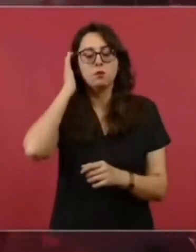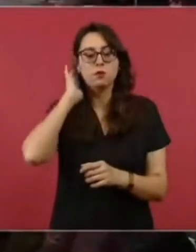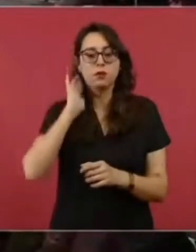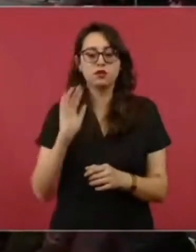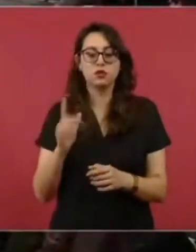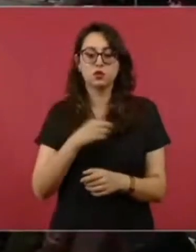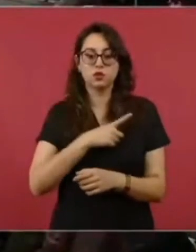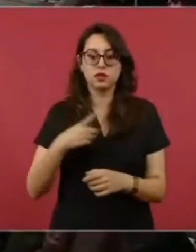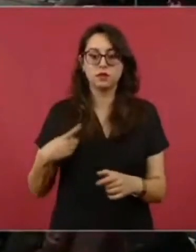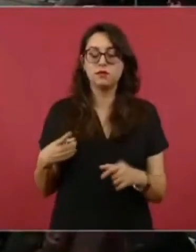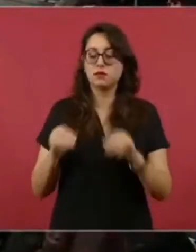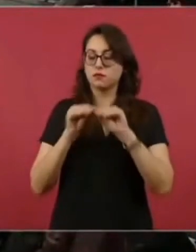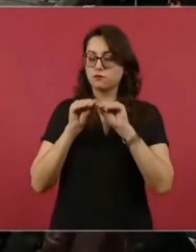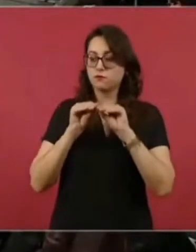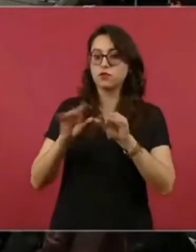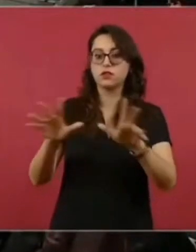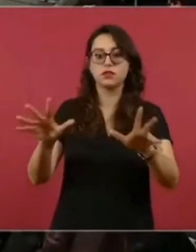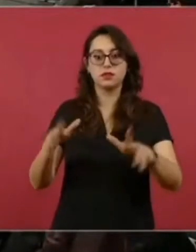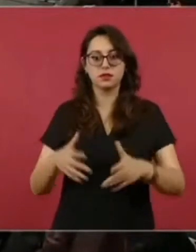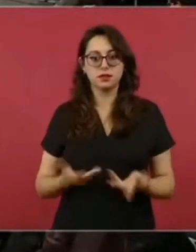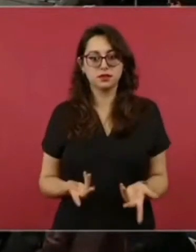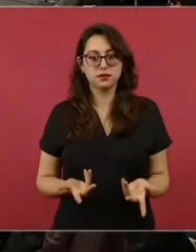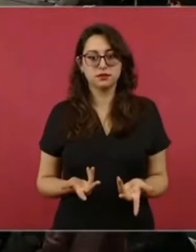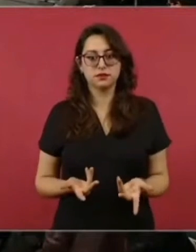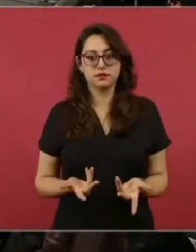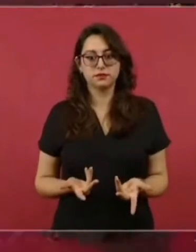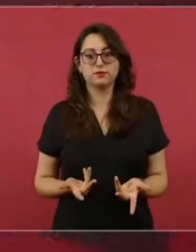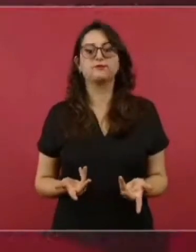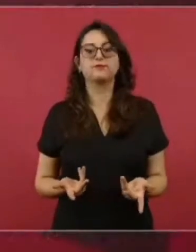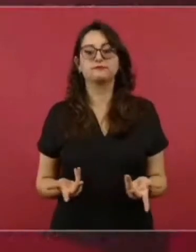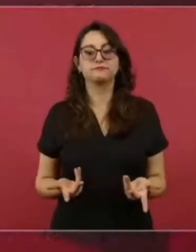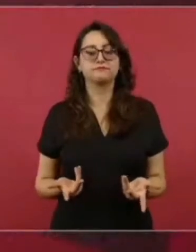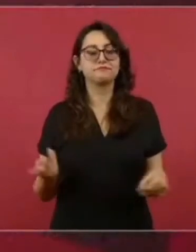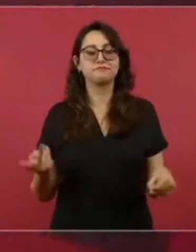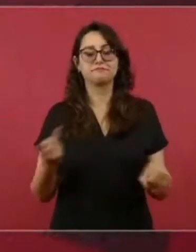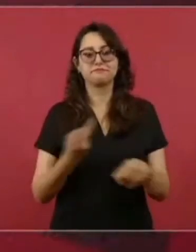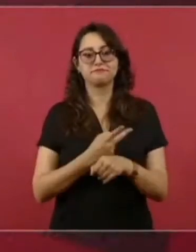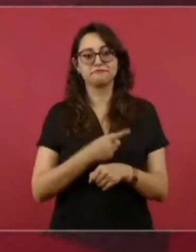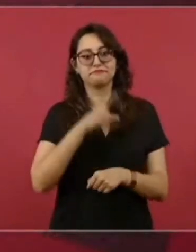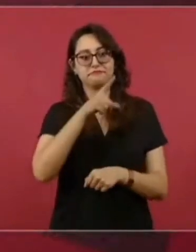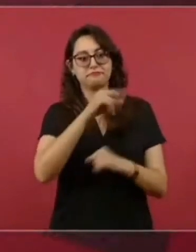transparencia, porque desde que surgió